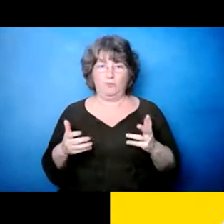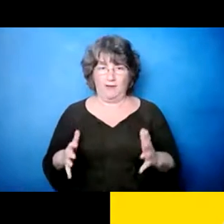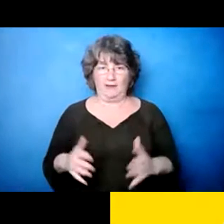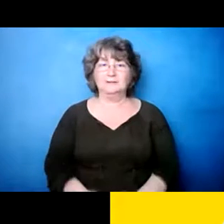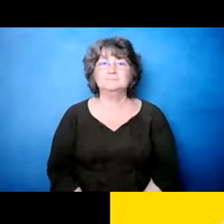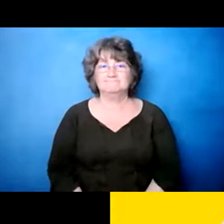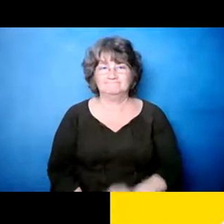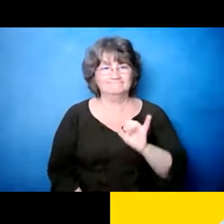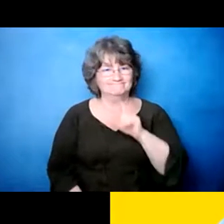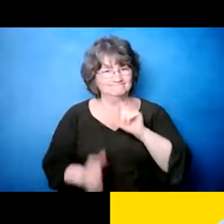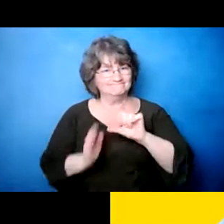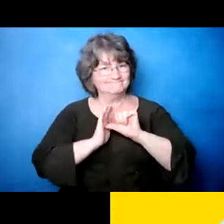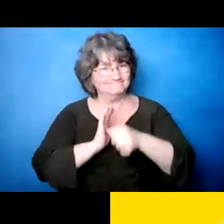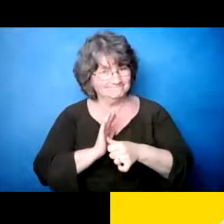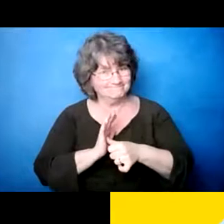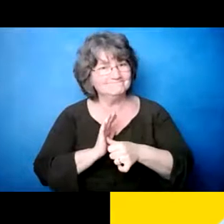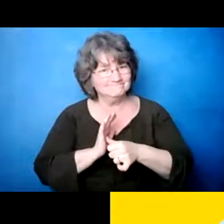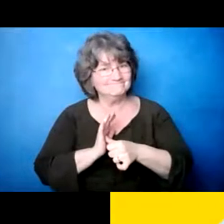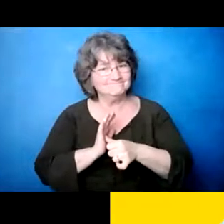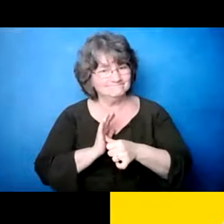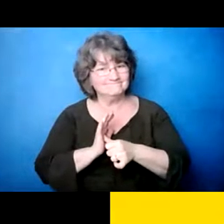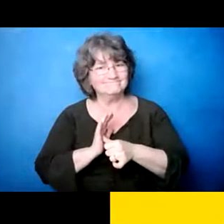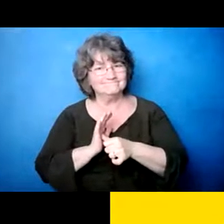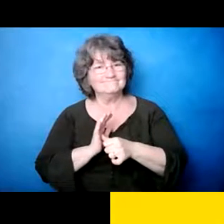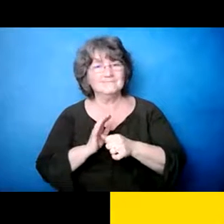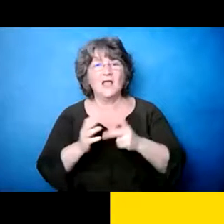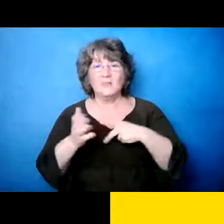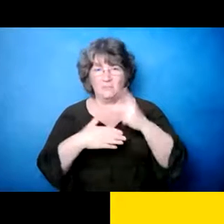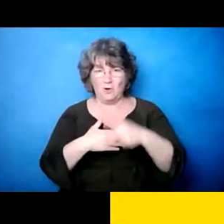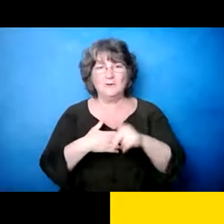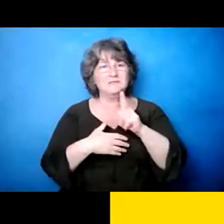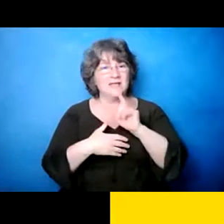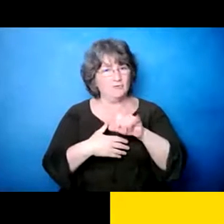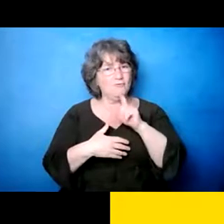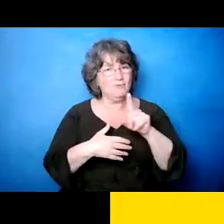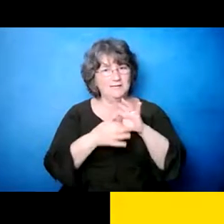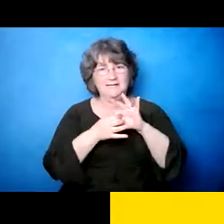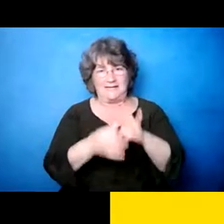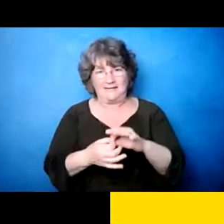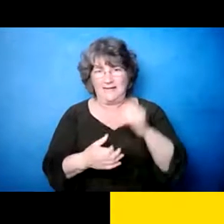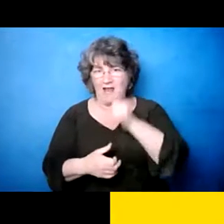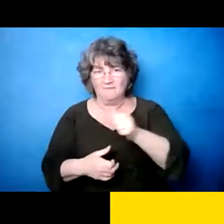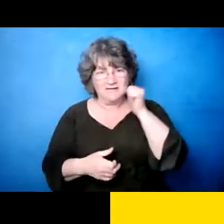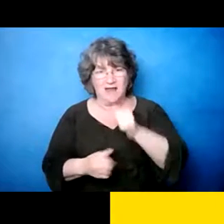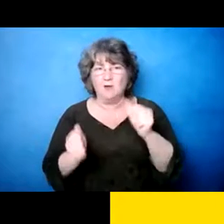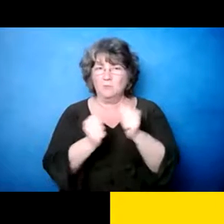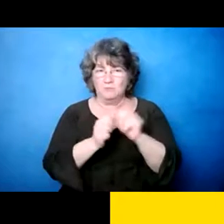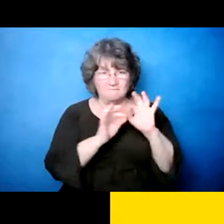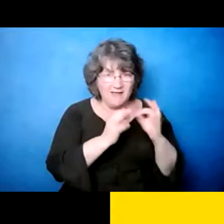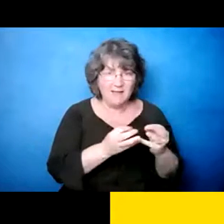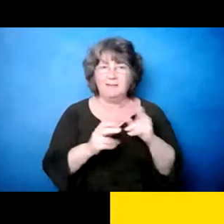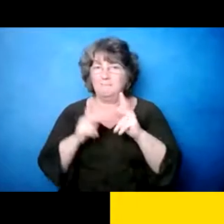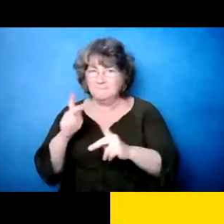alguien que pueden enfatizar, o, o, rol de, de los programas en sus vidas diarias, eh, si tienen